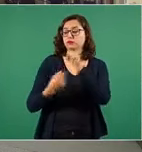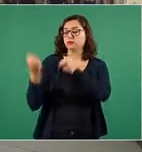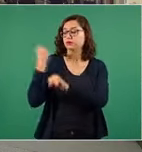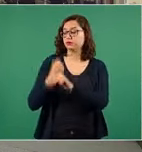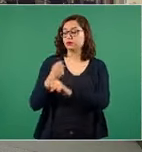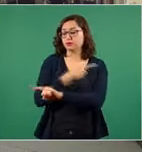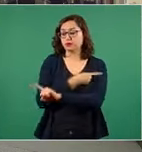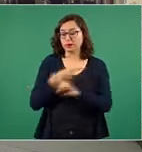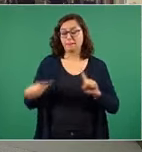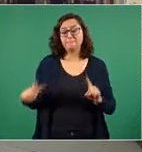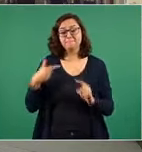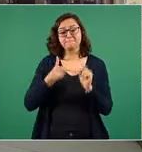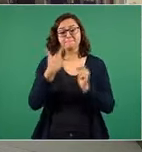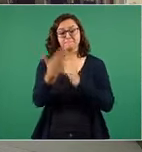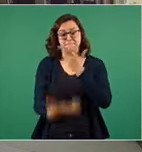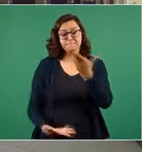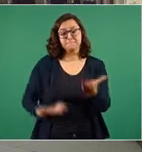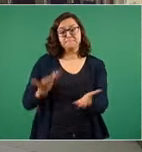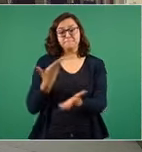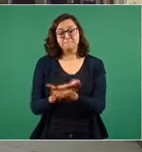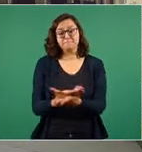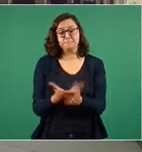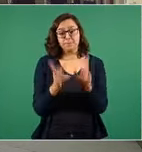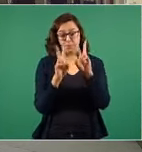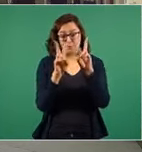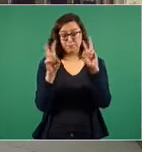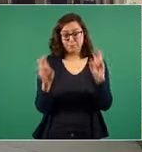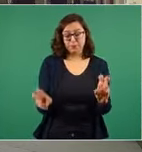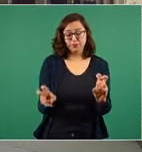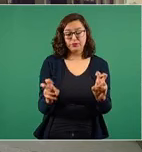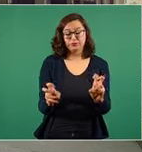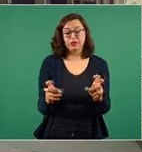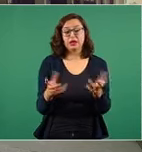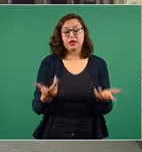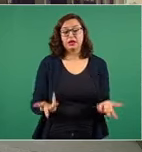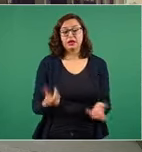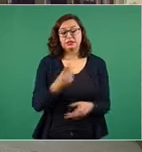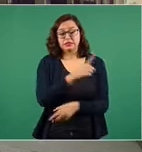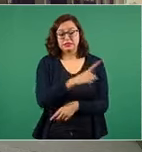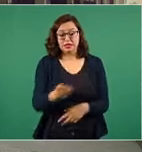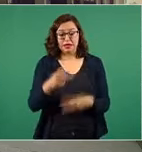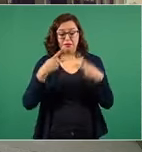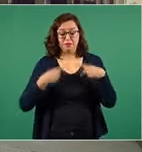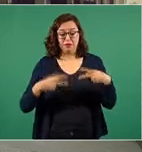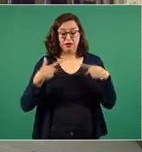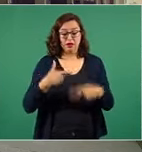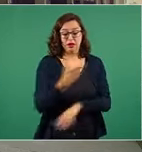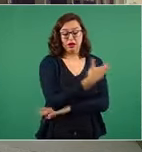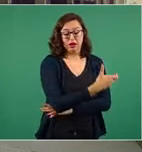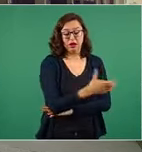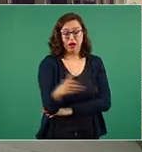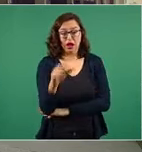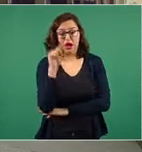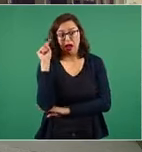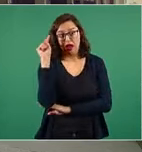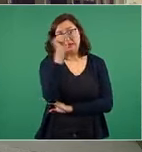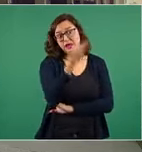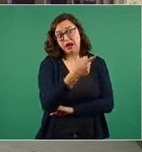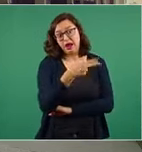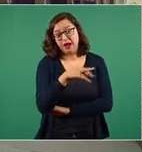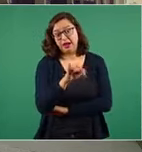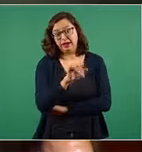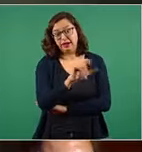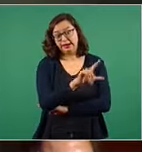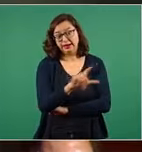planteé la situación de más de un centenar de campesinos en CRI. Usted dijo que